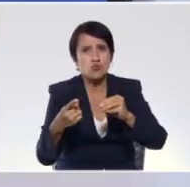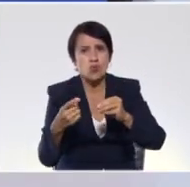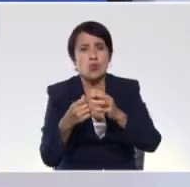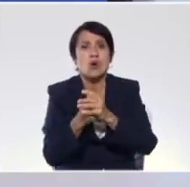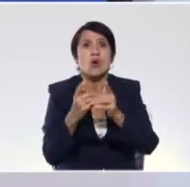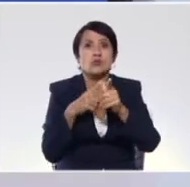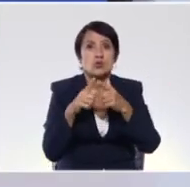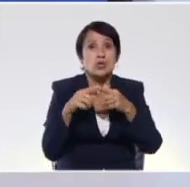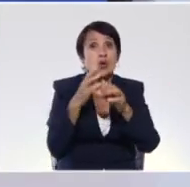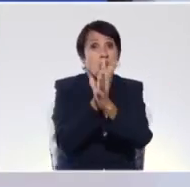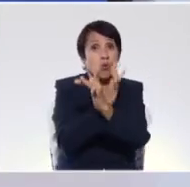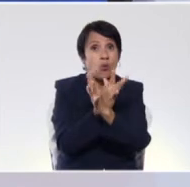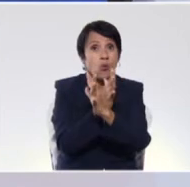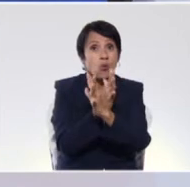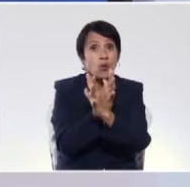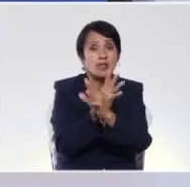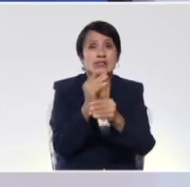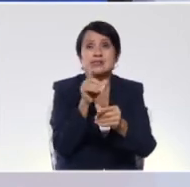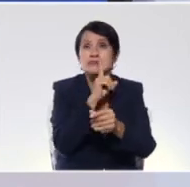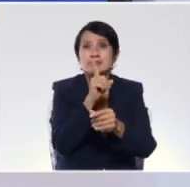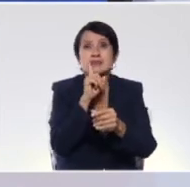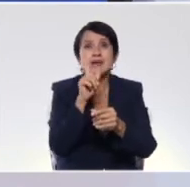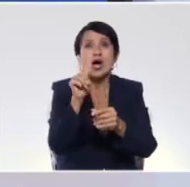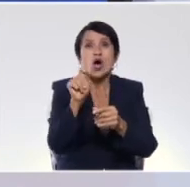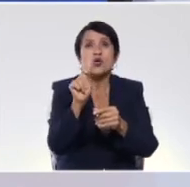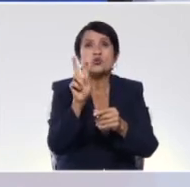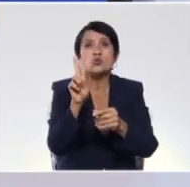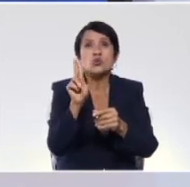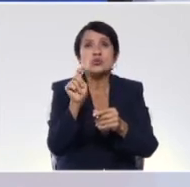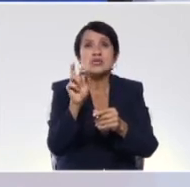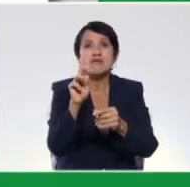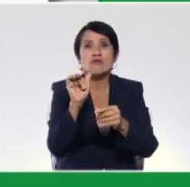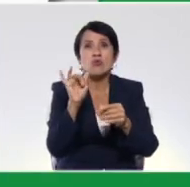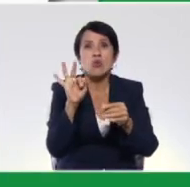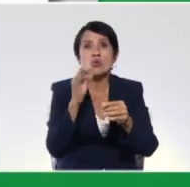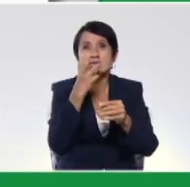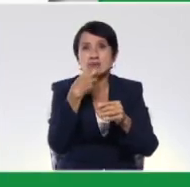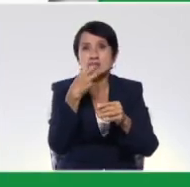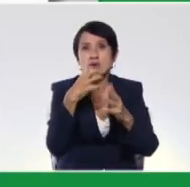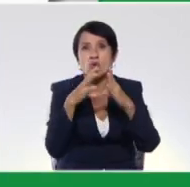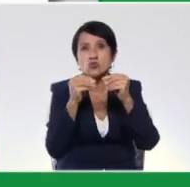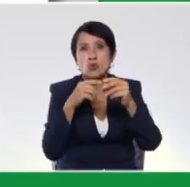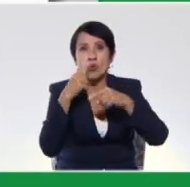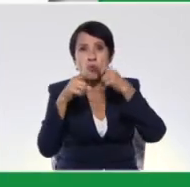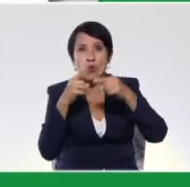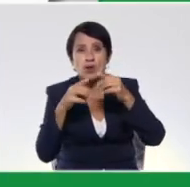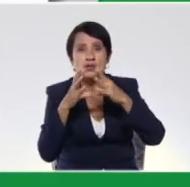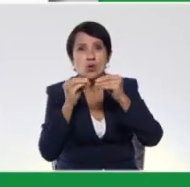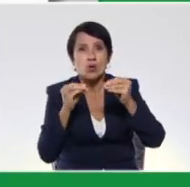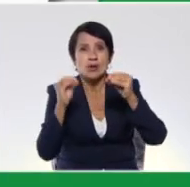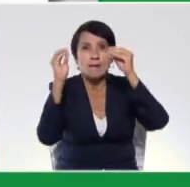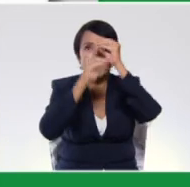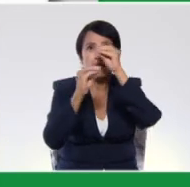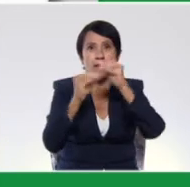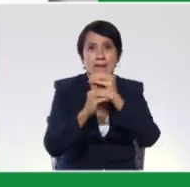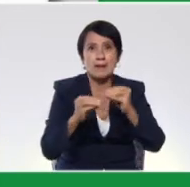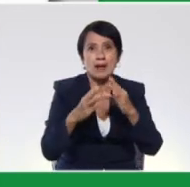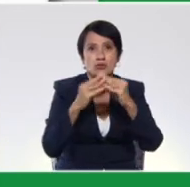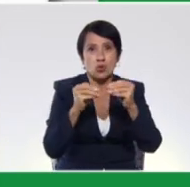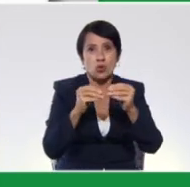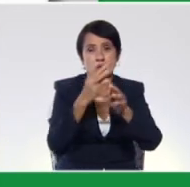Uno de esos juegos se llama Tutti Frutti. Fíjense, el objetivo es establecer las diferencias entre sustantivo común y propio.